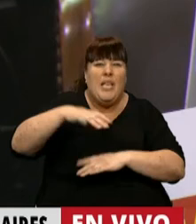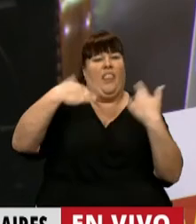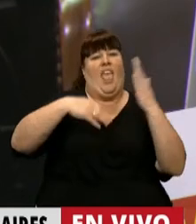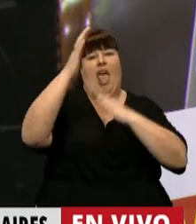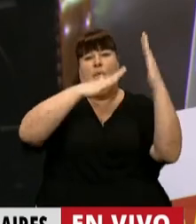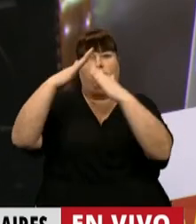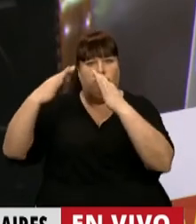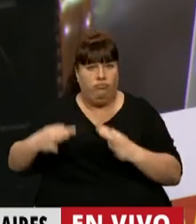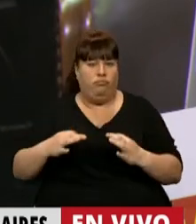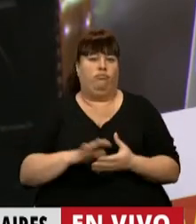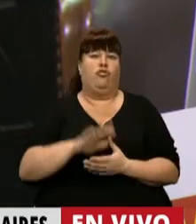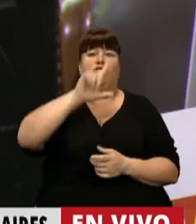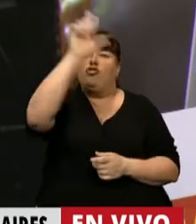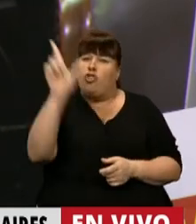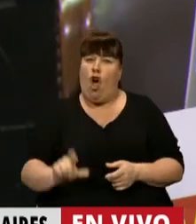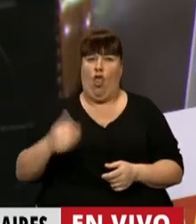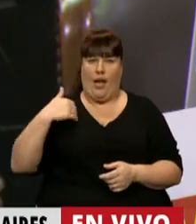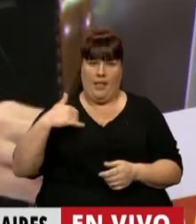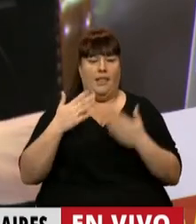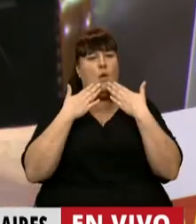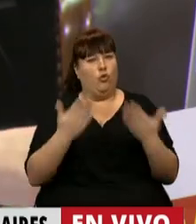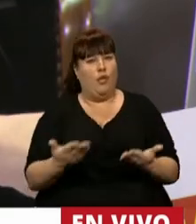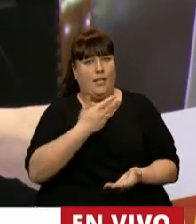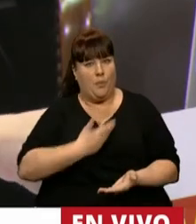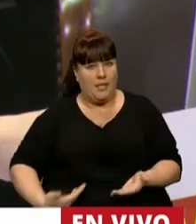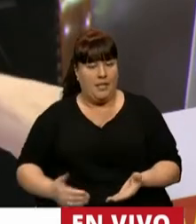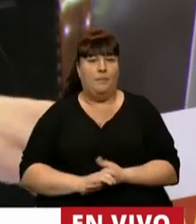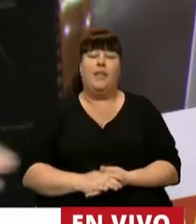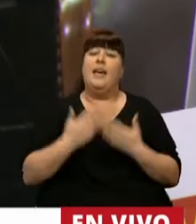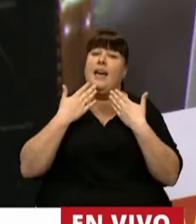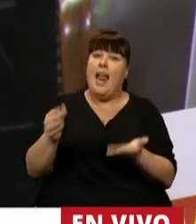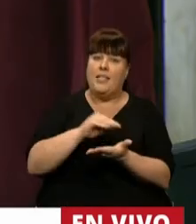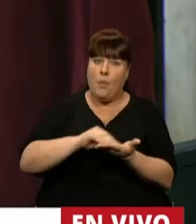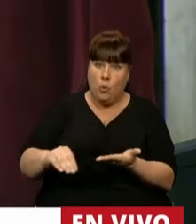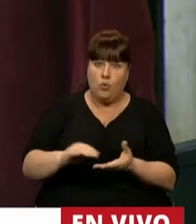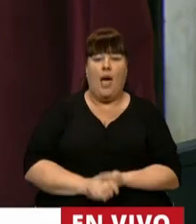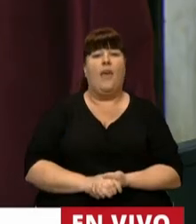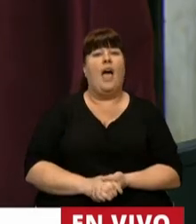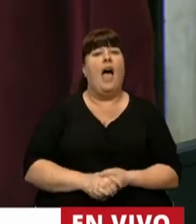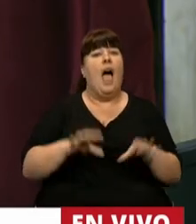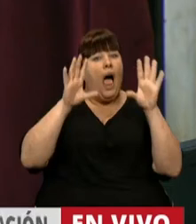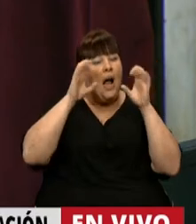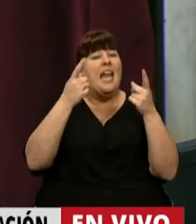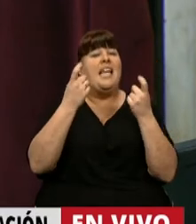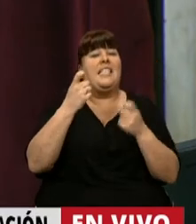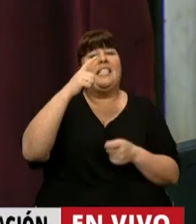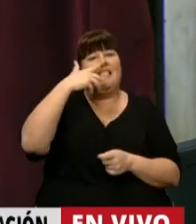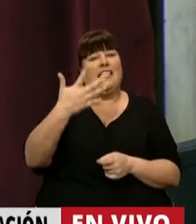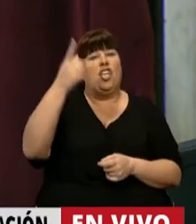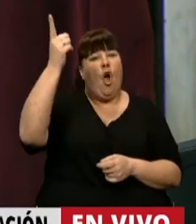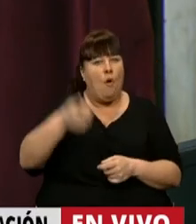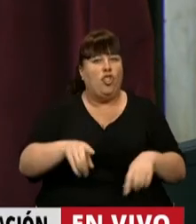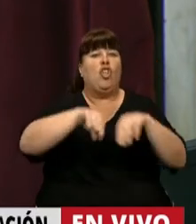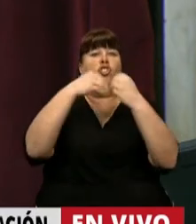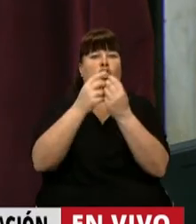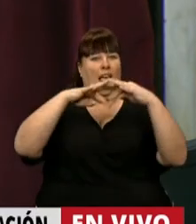asentamientos precarios a lo largo y ancho de todo el país. Muchas gracias, señor Presidente. Gracias, diputada del PLA. Recordando que hacen falta tres cuartos